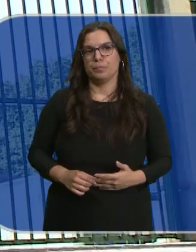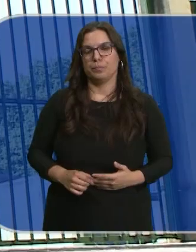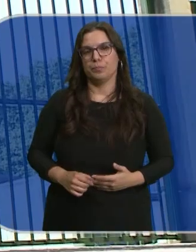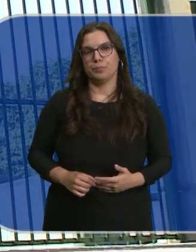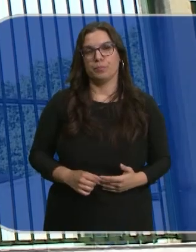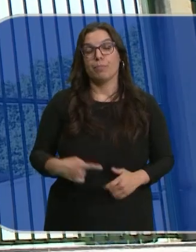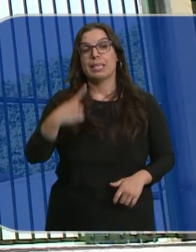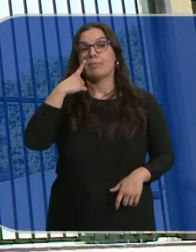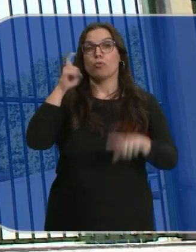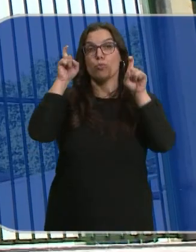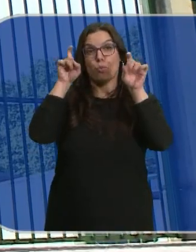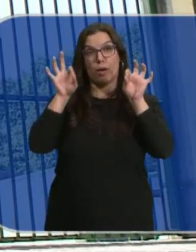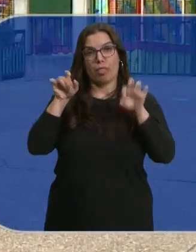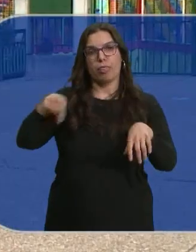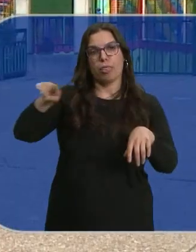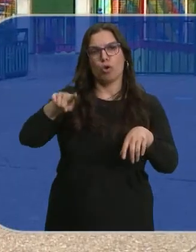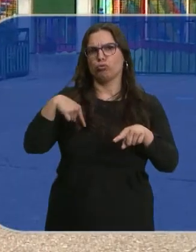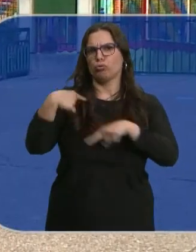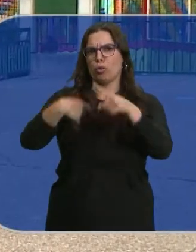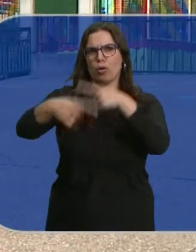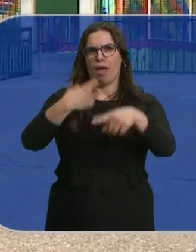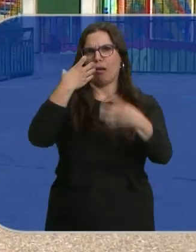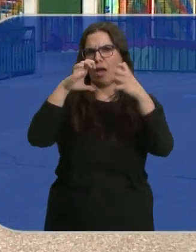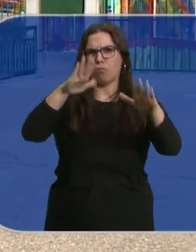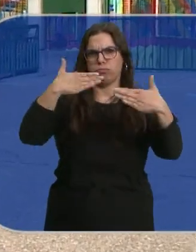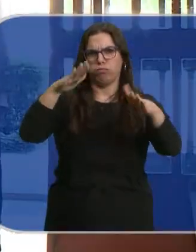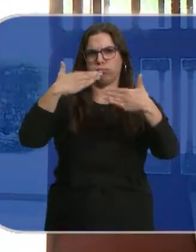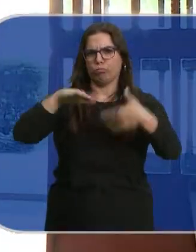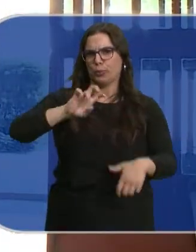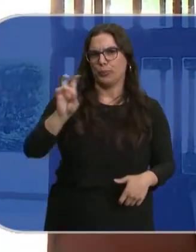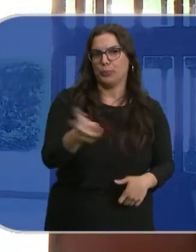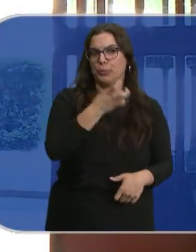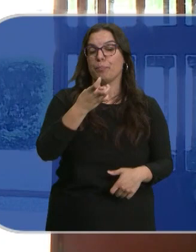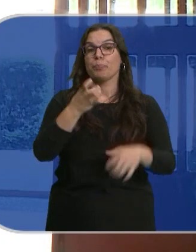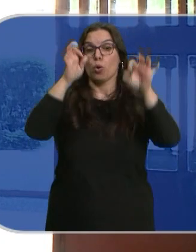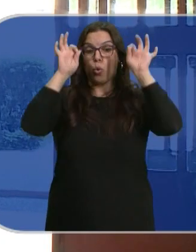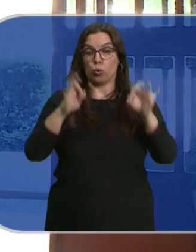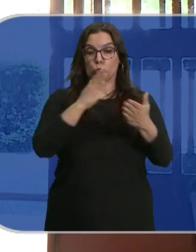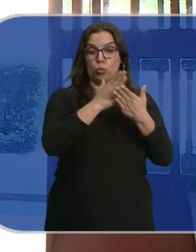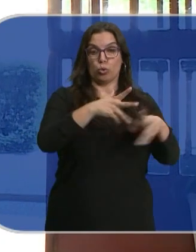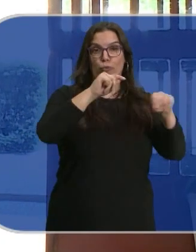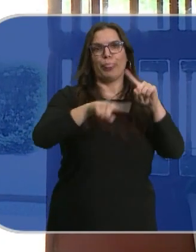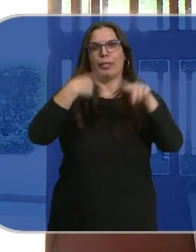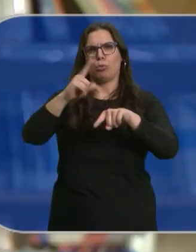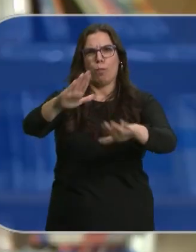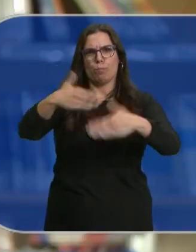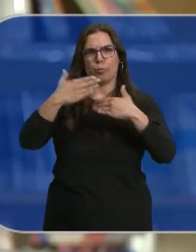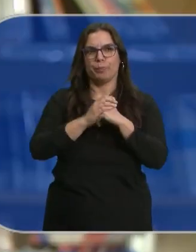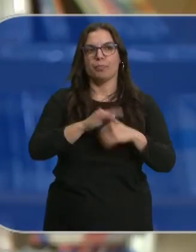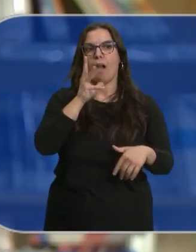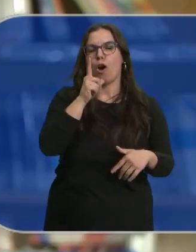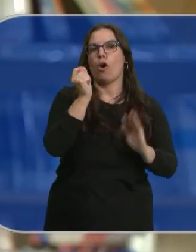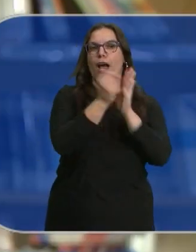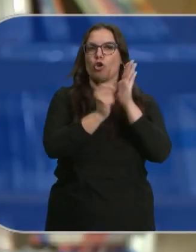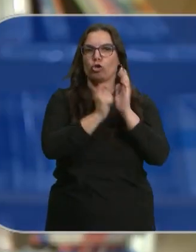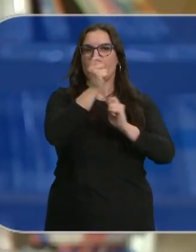A los inspectores educativos les llegan a diario numerosas quejas sobre todo una vez finalizado el curso. Estamos en un momento de entrega